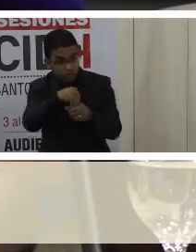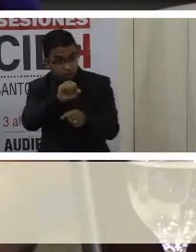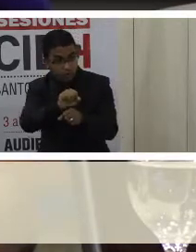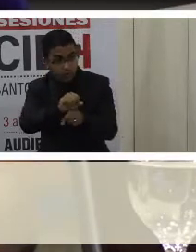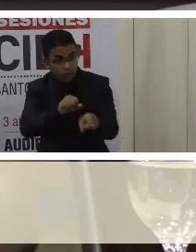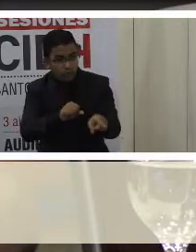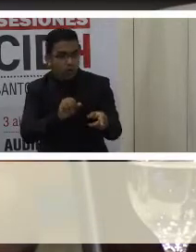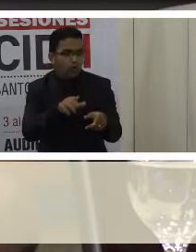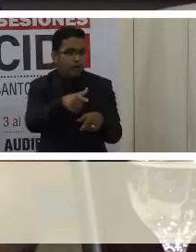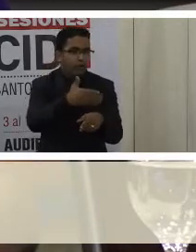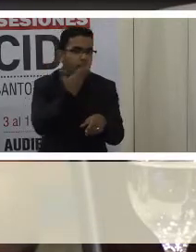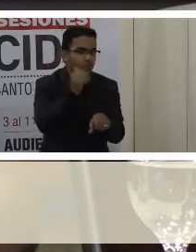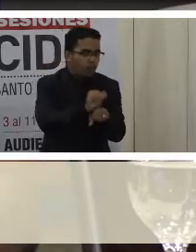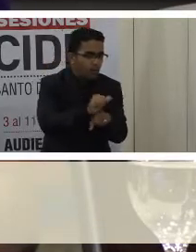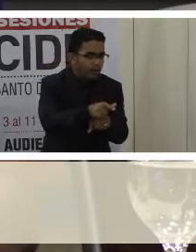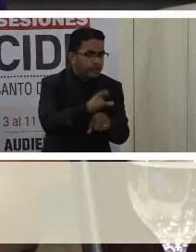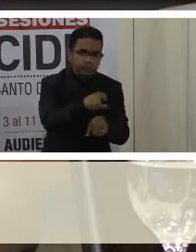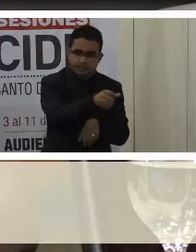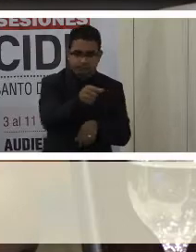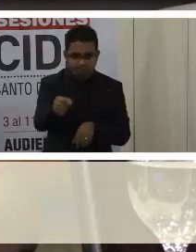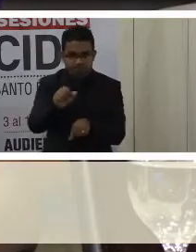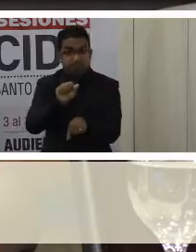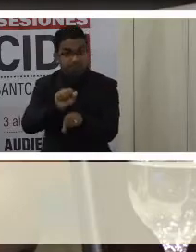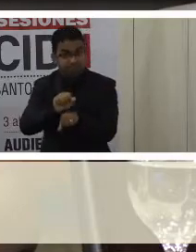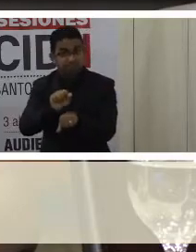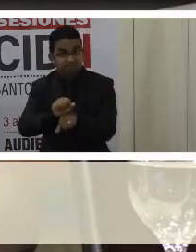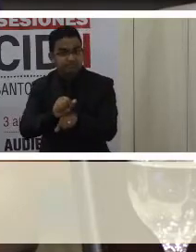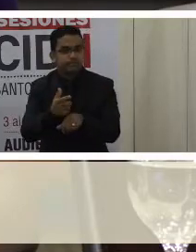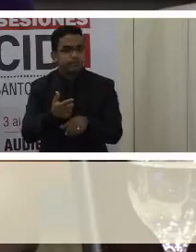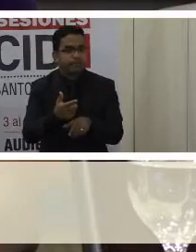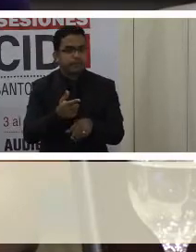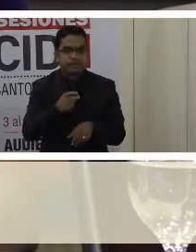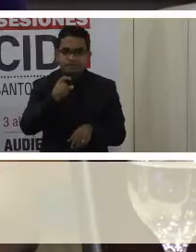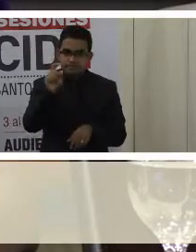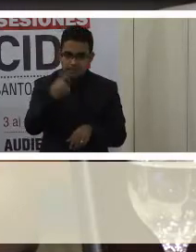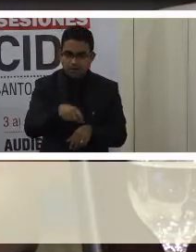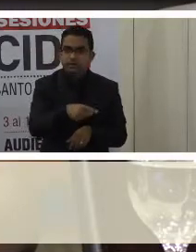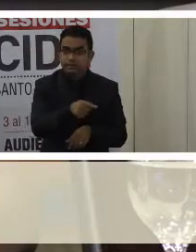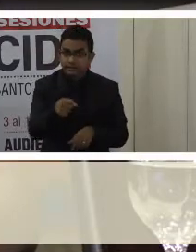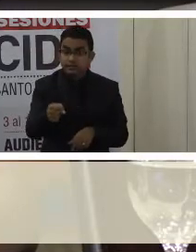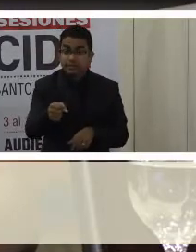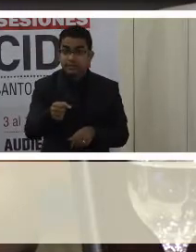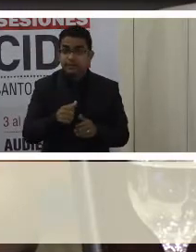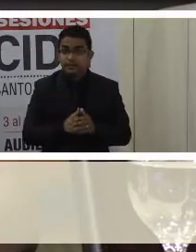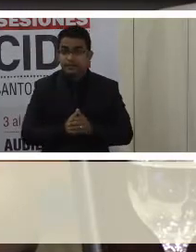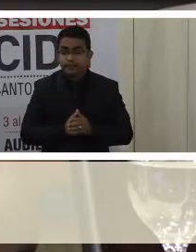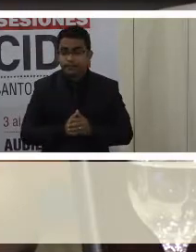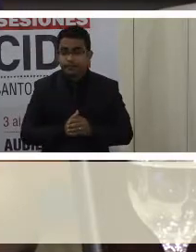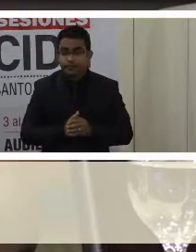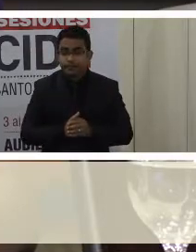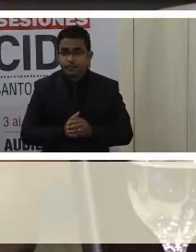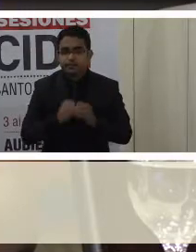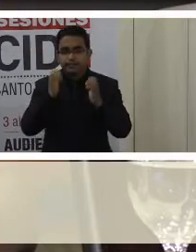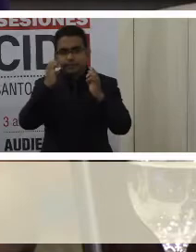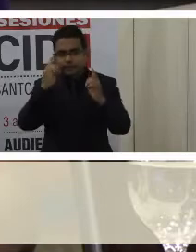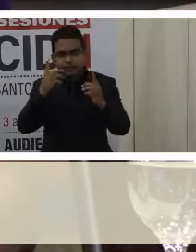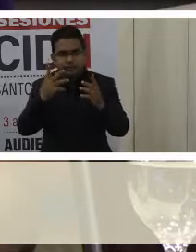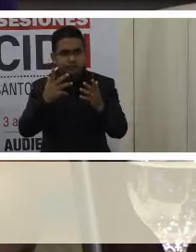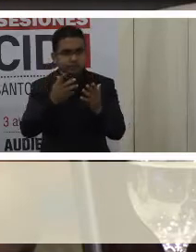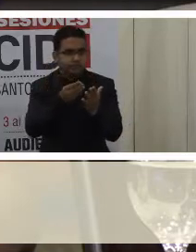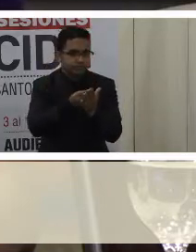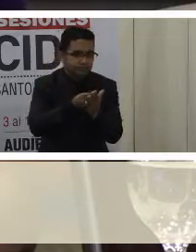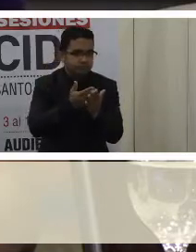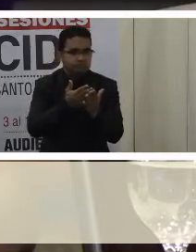desempleada o incorporada en el mercado de trabajo informal, bonería o mendicidad, indicadores educativos de ingreso, permanencia y